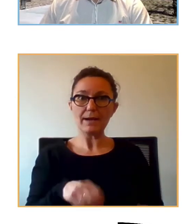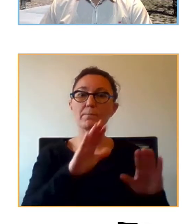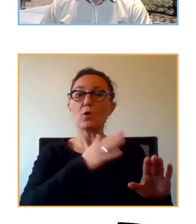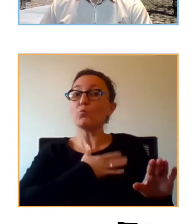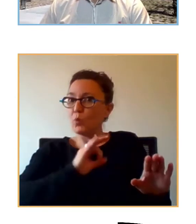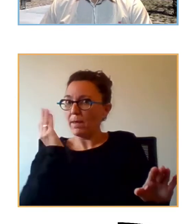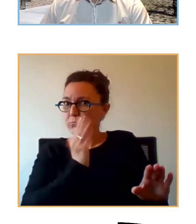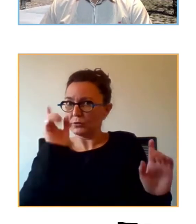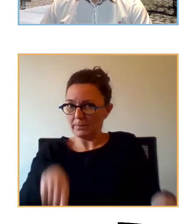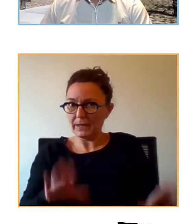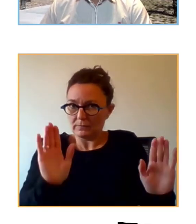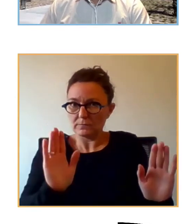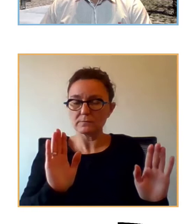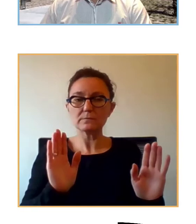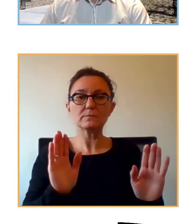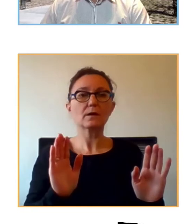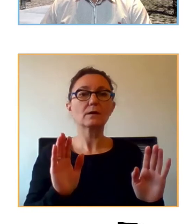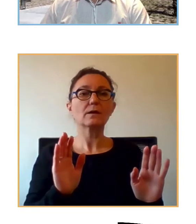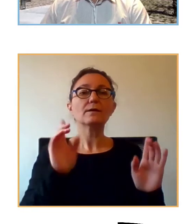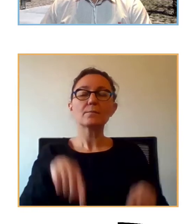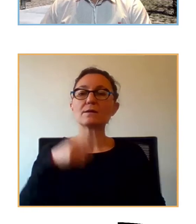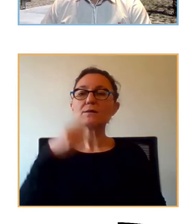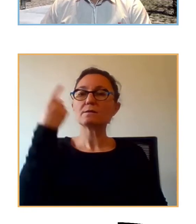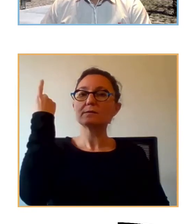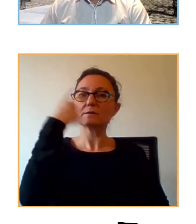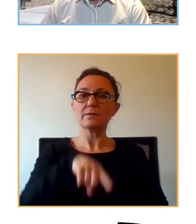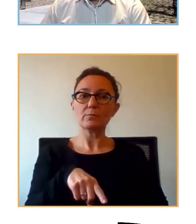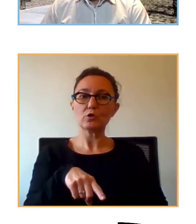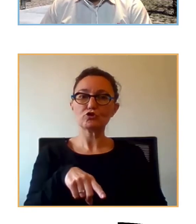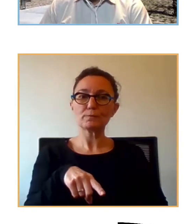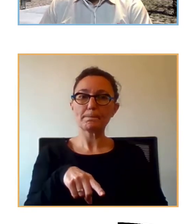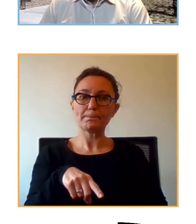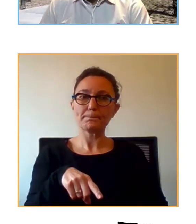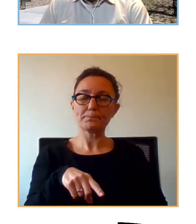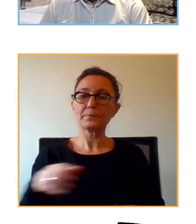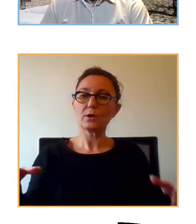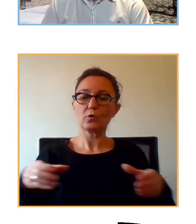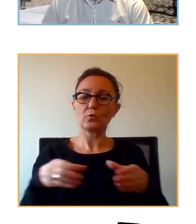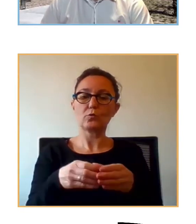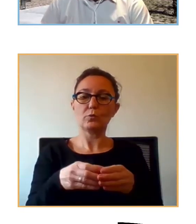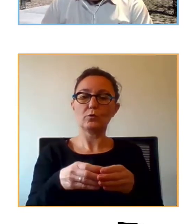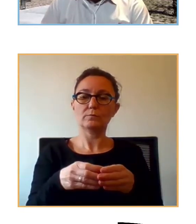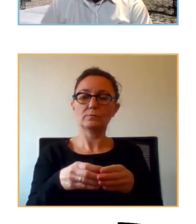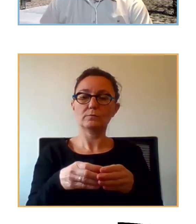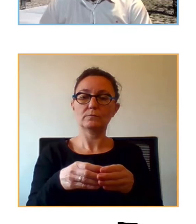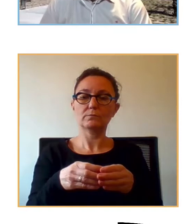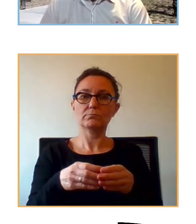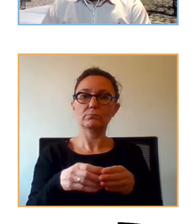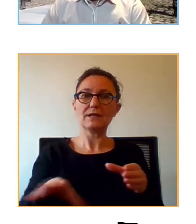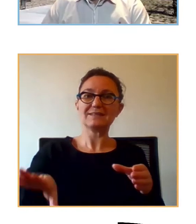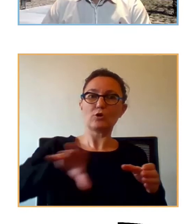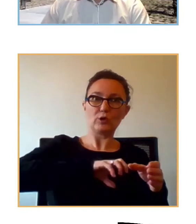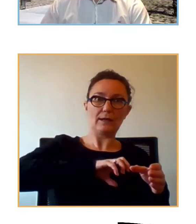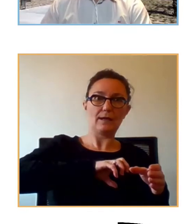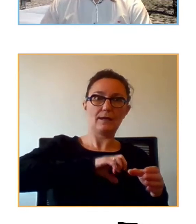además también sabemos que que de alguna forma es el grupo que más está contagiando se contagia y contagia